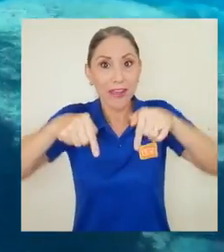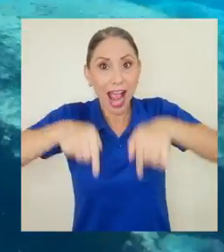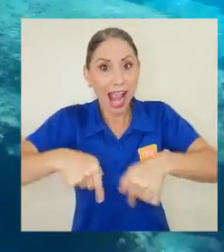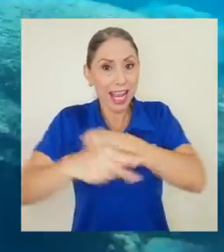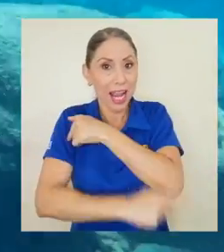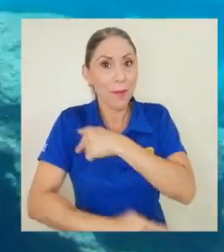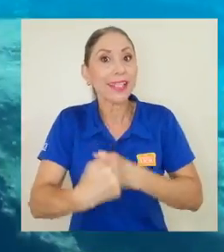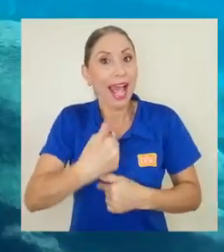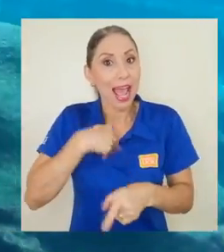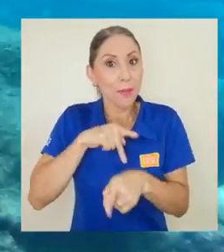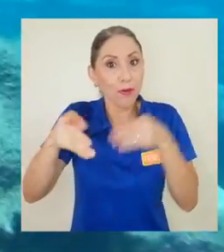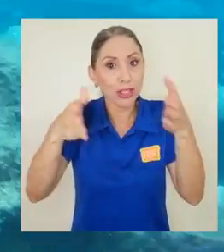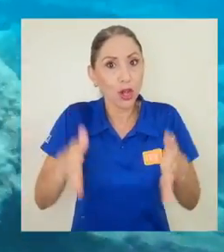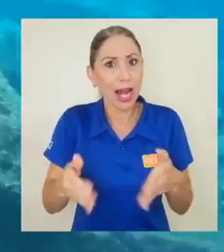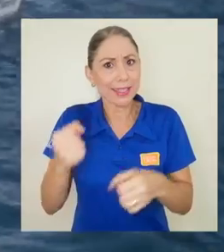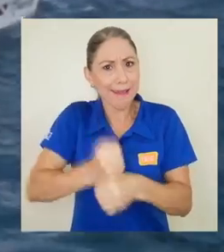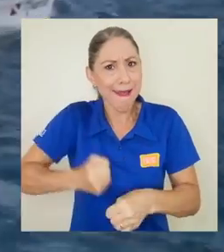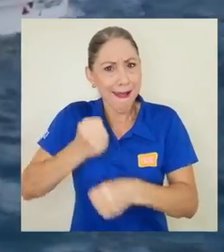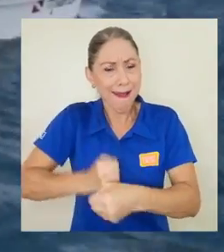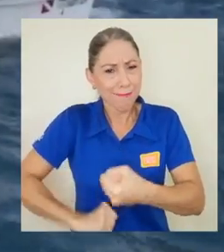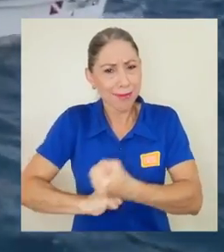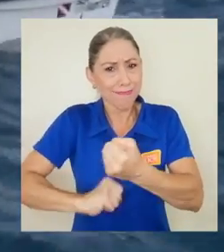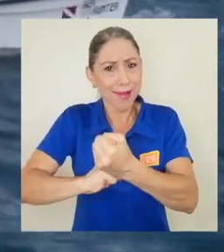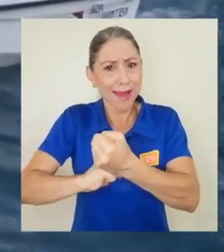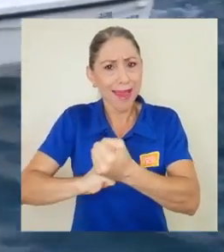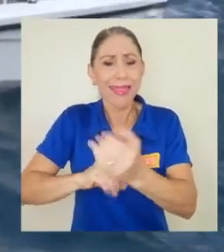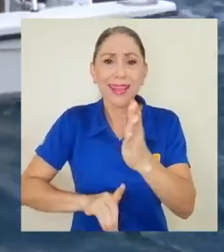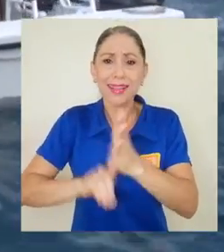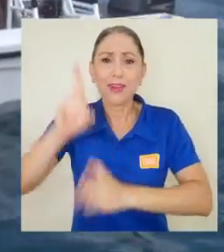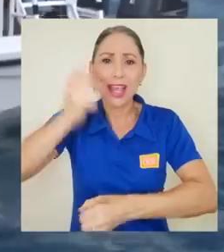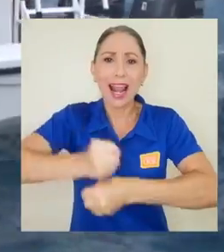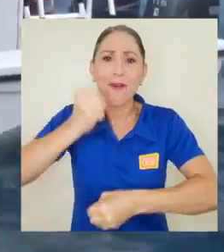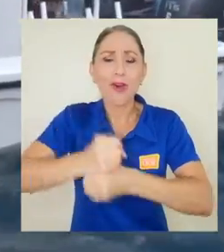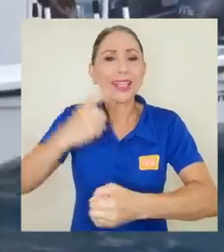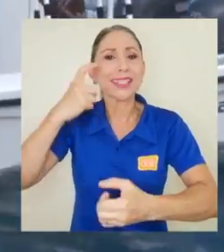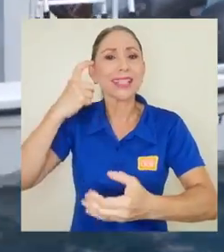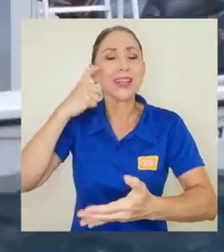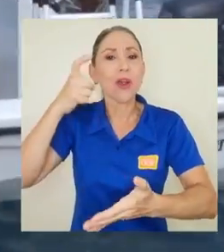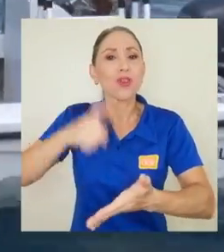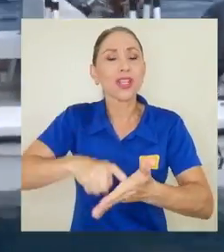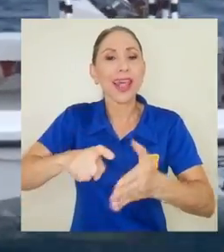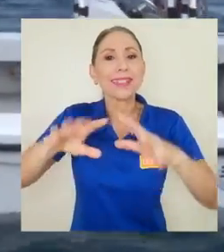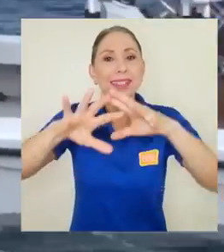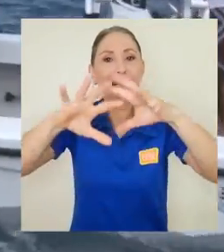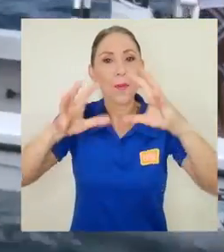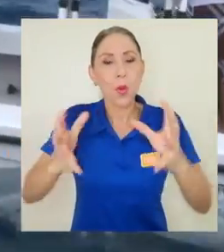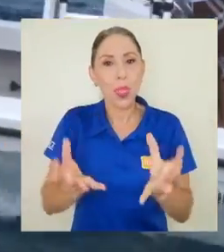el país existen profesionales que aportan y desarrollan labores científicas reconocidas mundialmente.